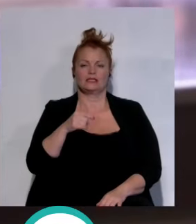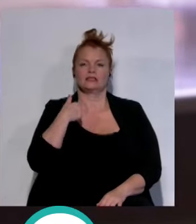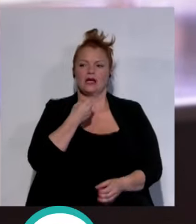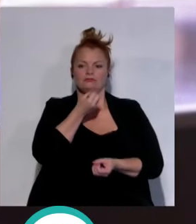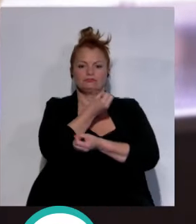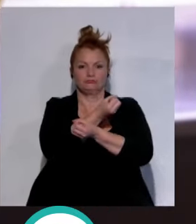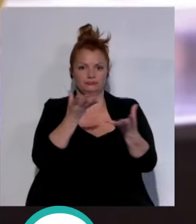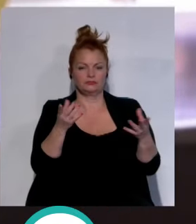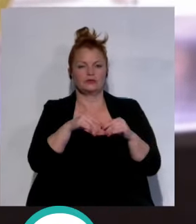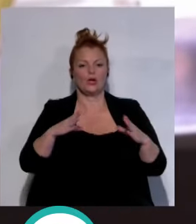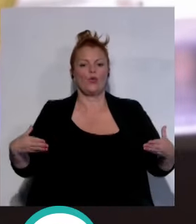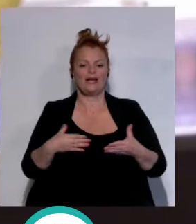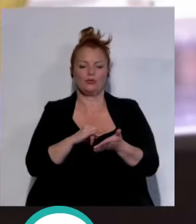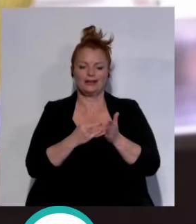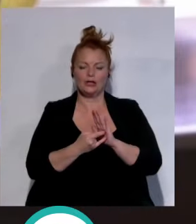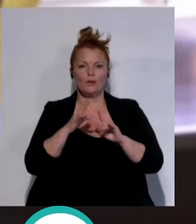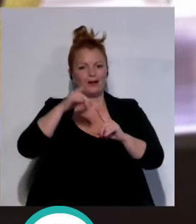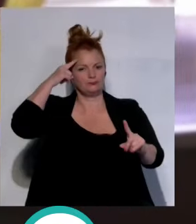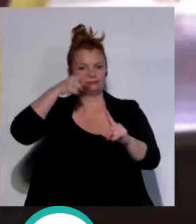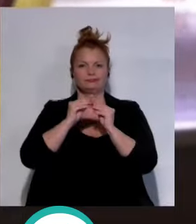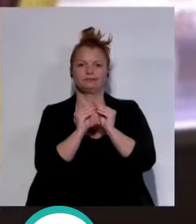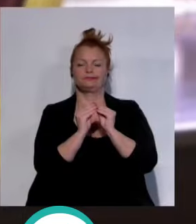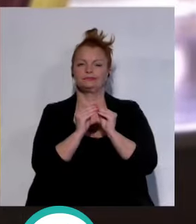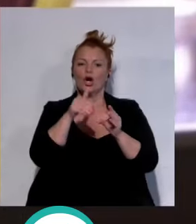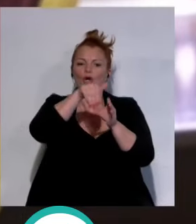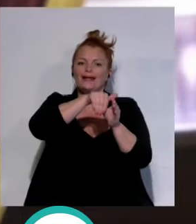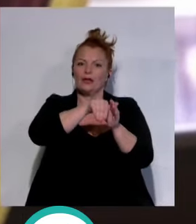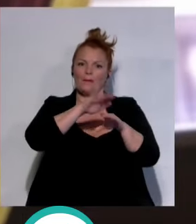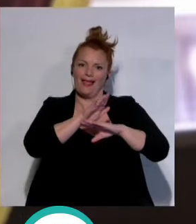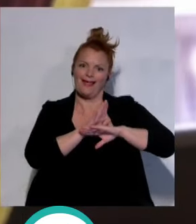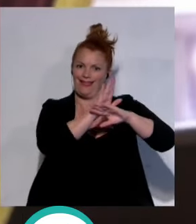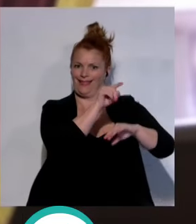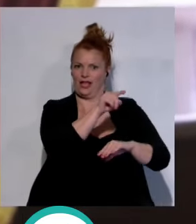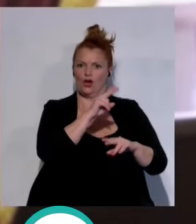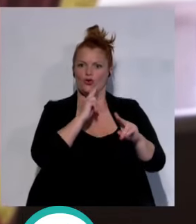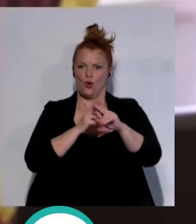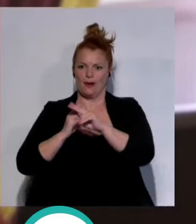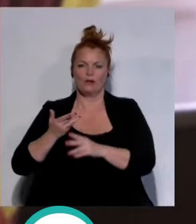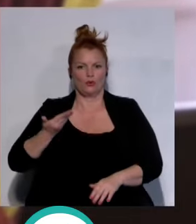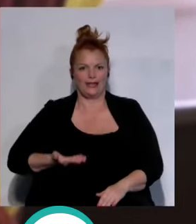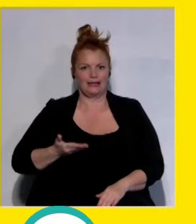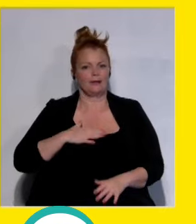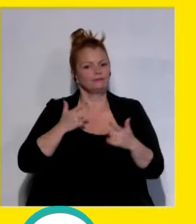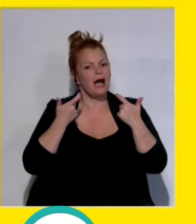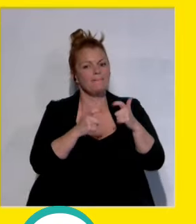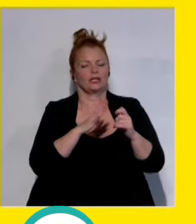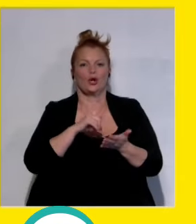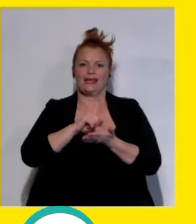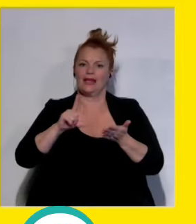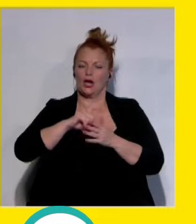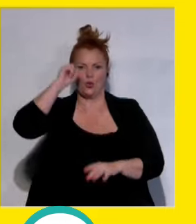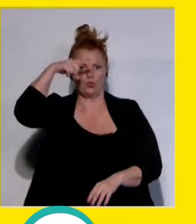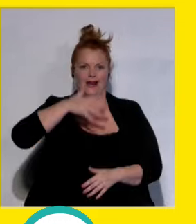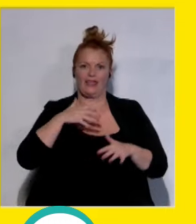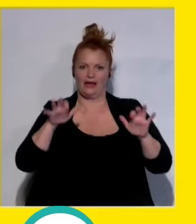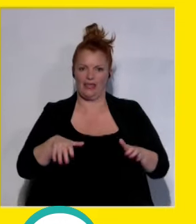se está conformando un equipo técnico para la elaboración del contenido y se contará con nombres destacados del ámbito literario y cultural de